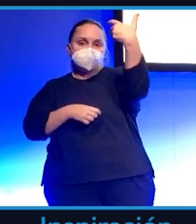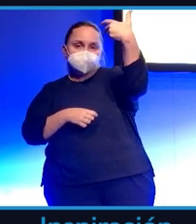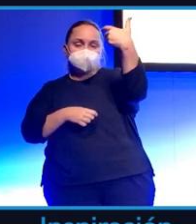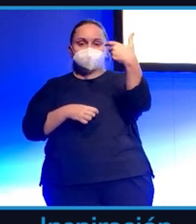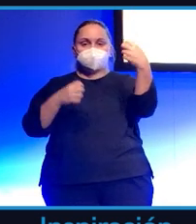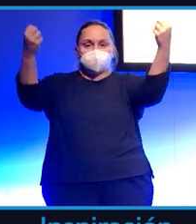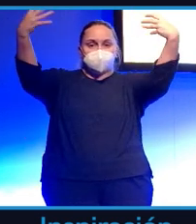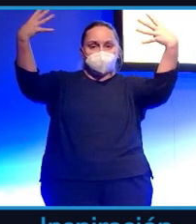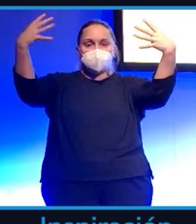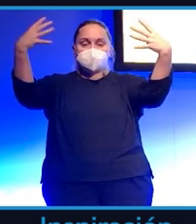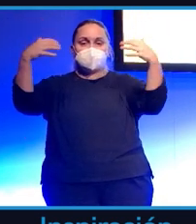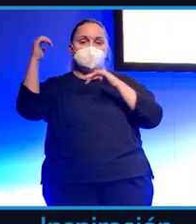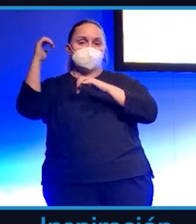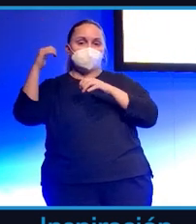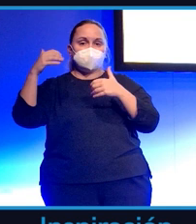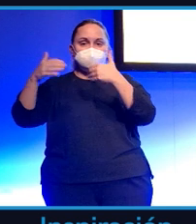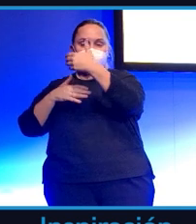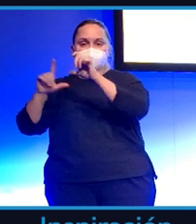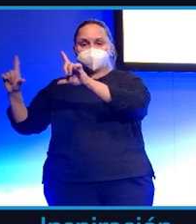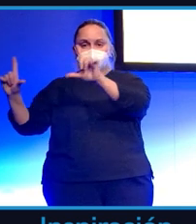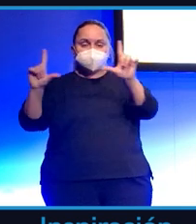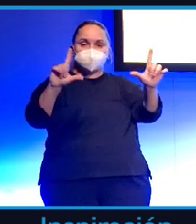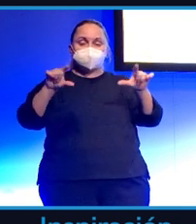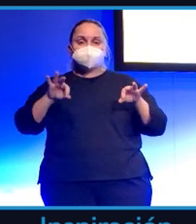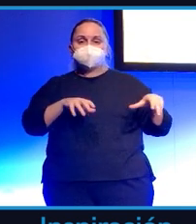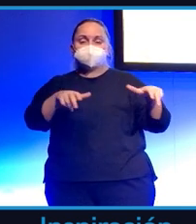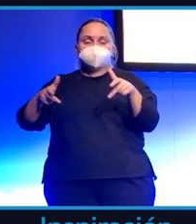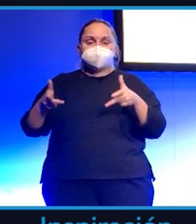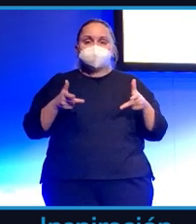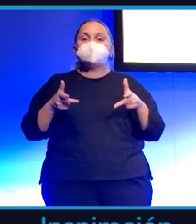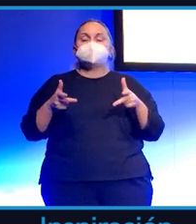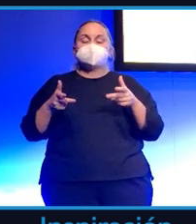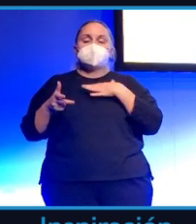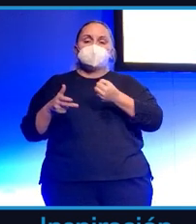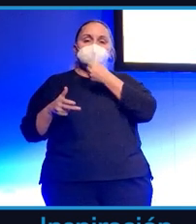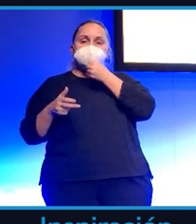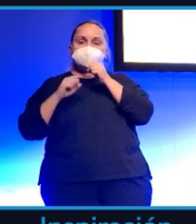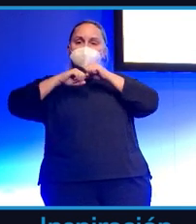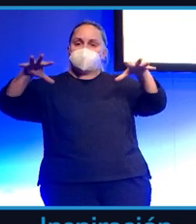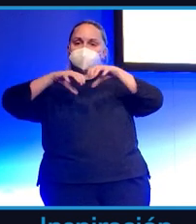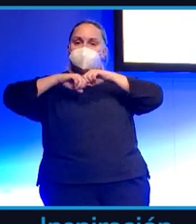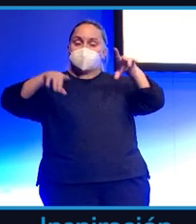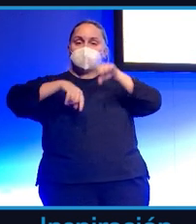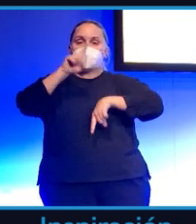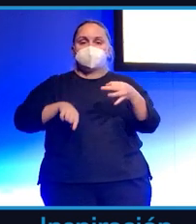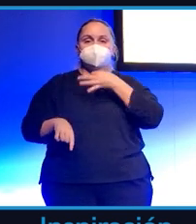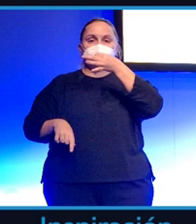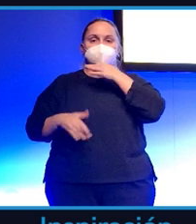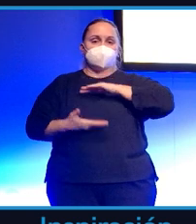LEDs, con un PC con dos pantallas y estás emitiendo ya. Y ya depende solamente de tu capacidad.